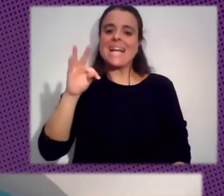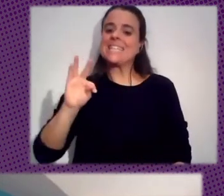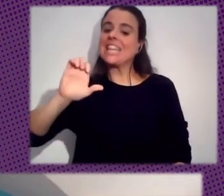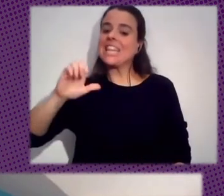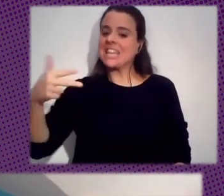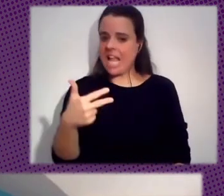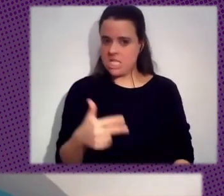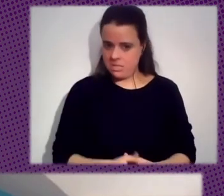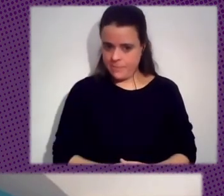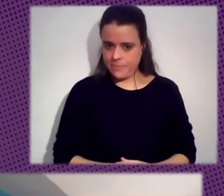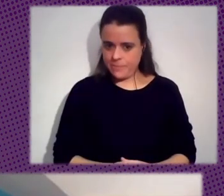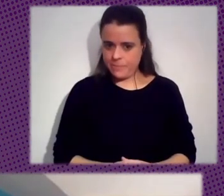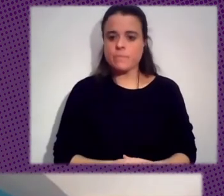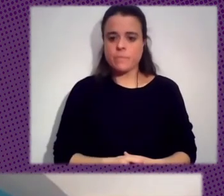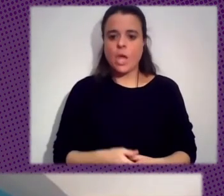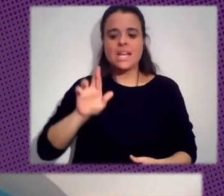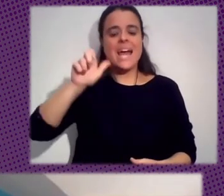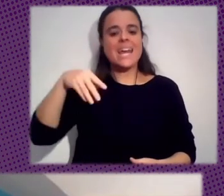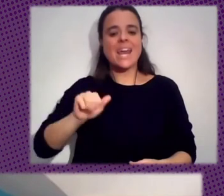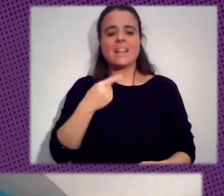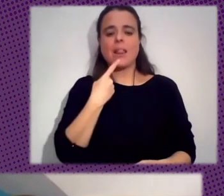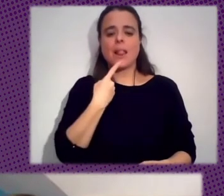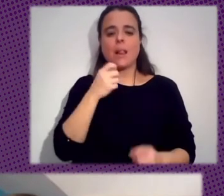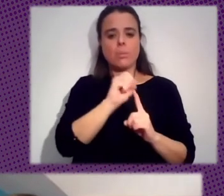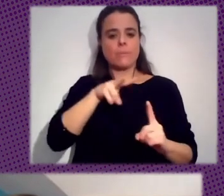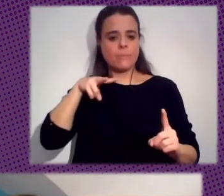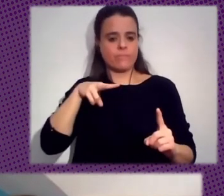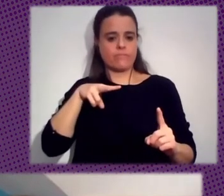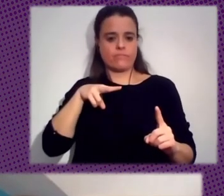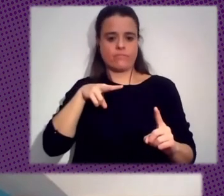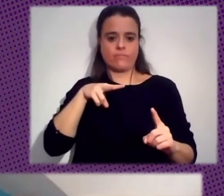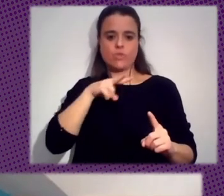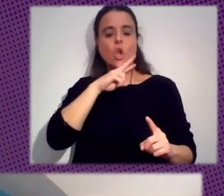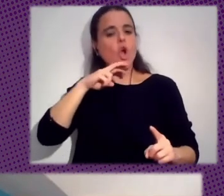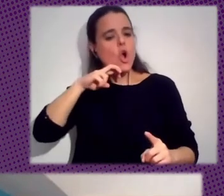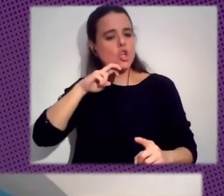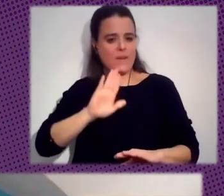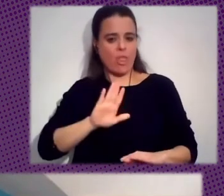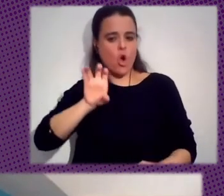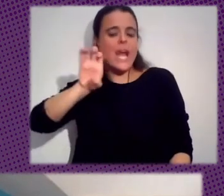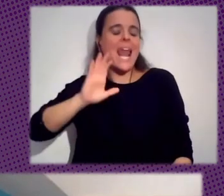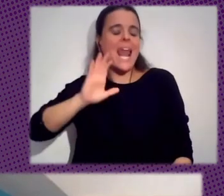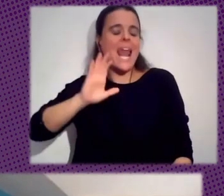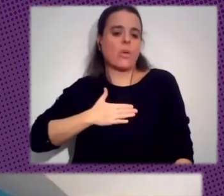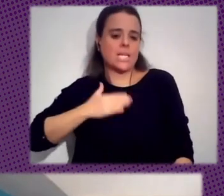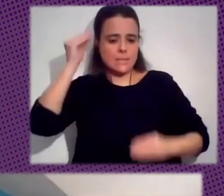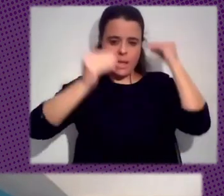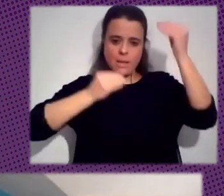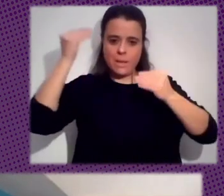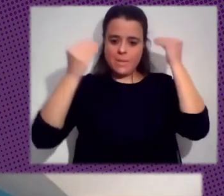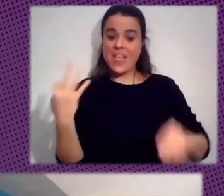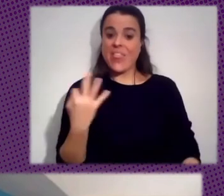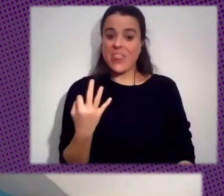El Punto De Vista Nacionalista Conservador Se Está Pensando Que Hay Que Desacoplarse